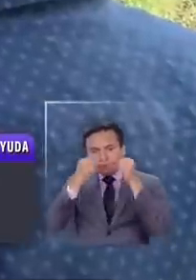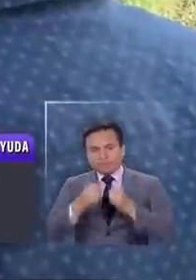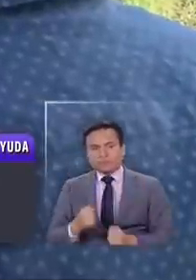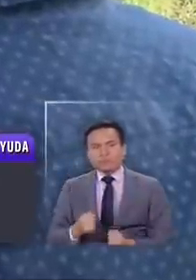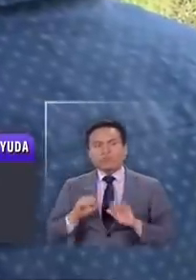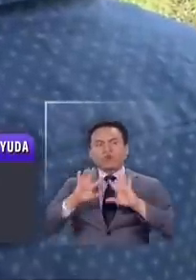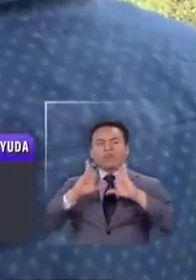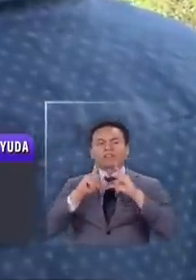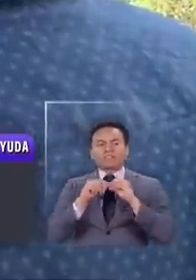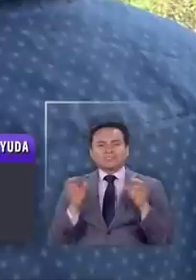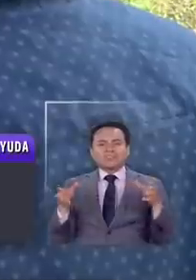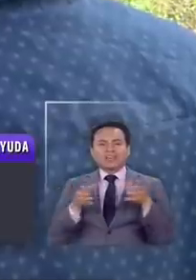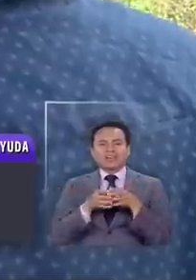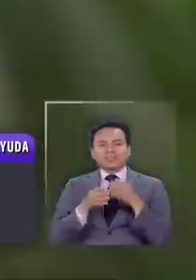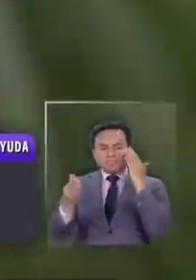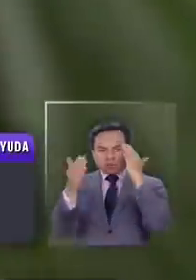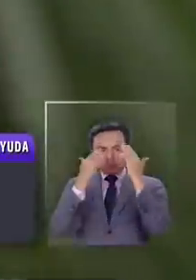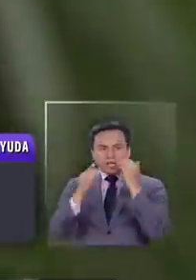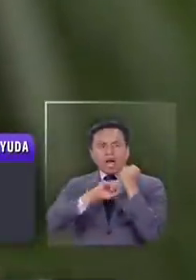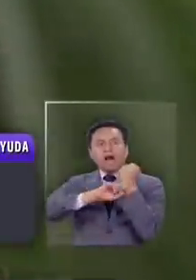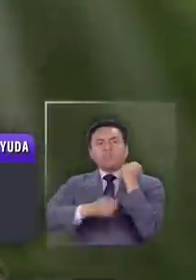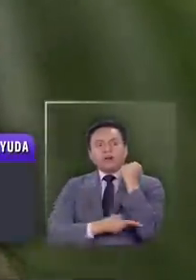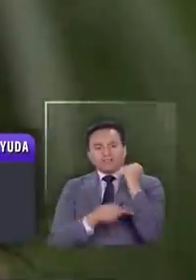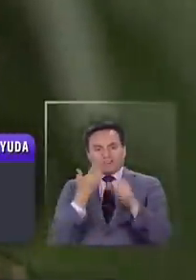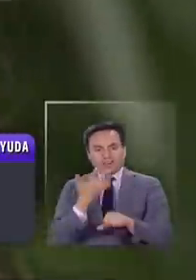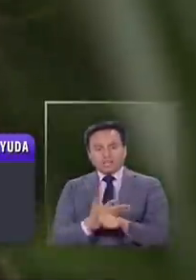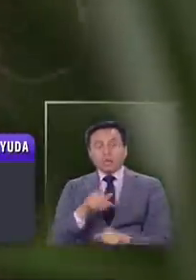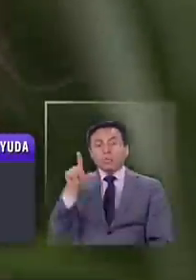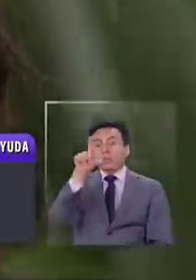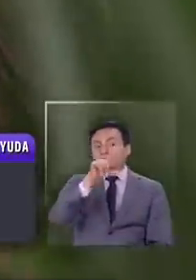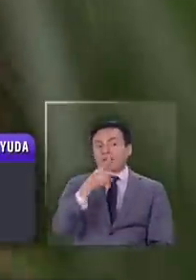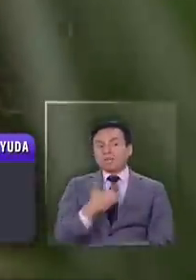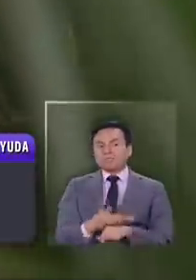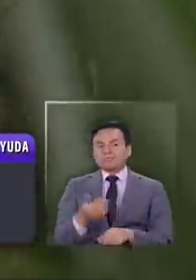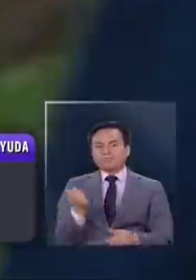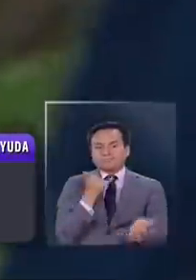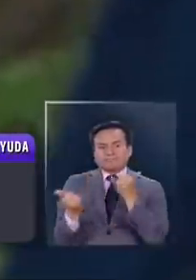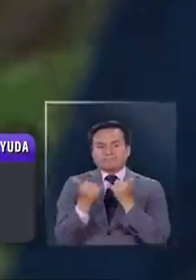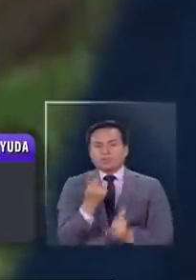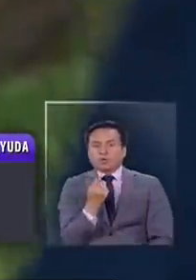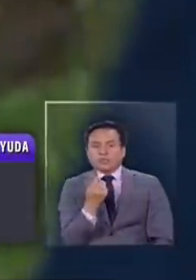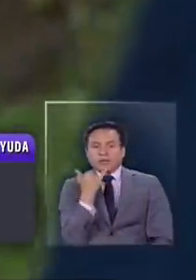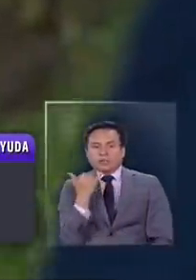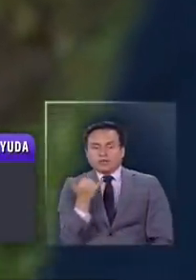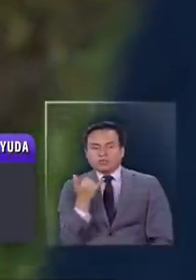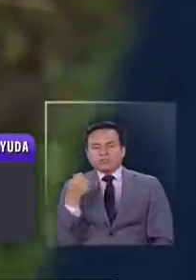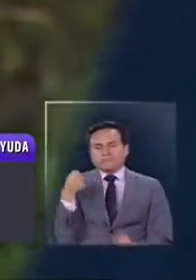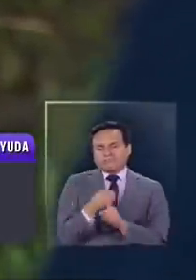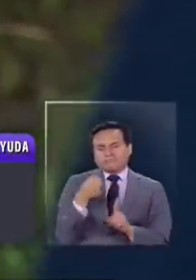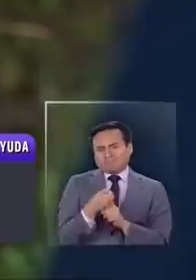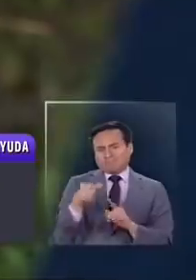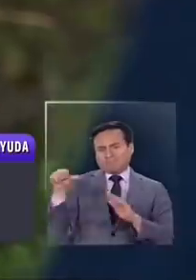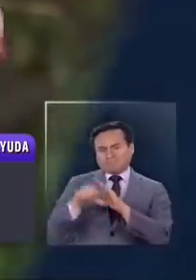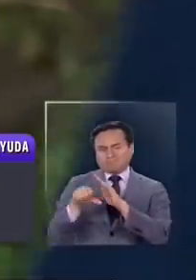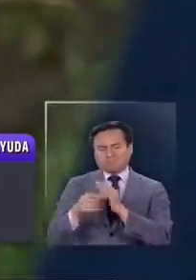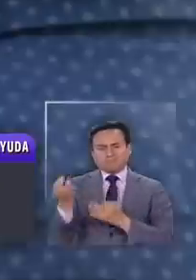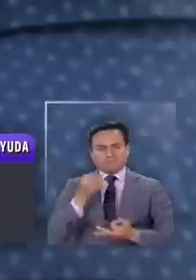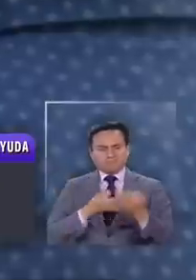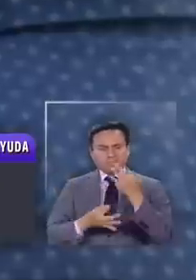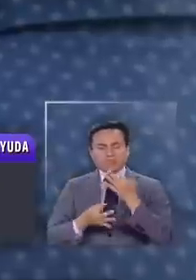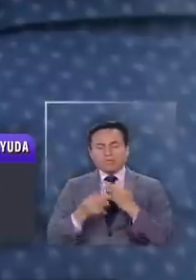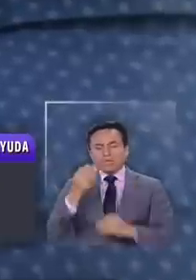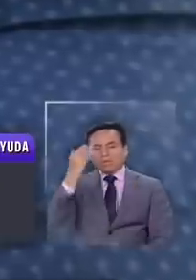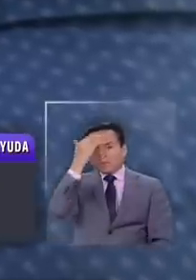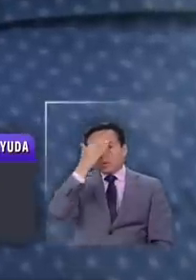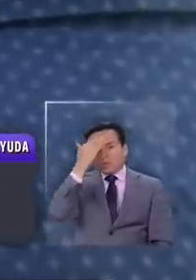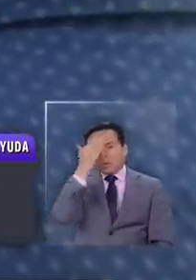Una organización que cuenta con psicólogas y abogadas y que solo este lunes ha recibido al menos 11 llamados por violencia doméstica en cuarentena, cifra